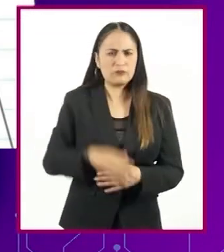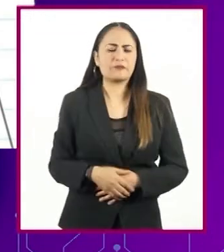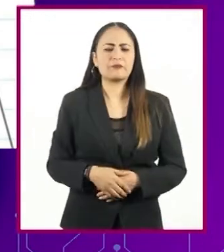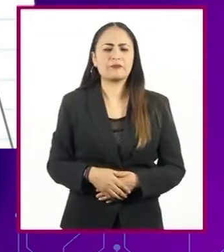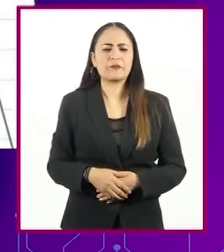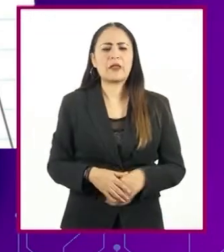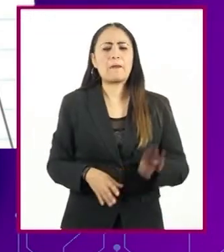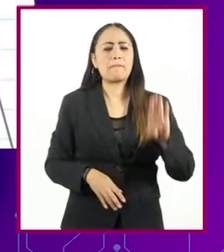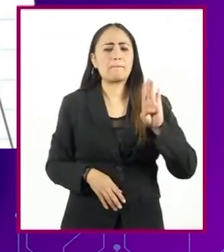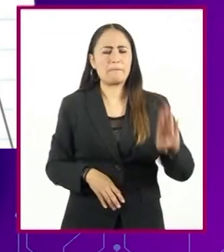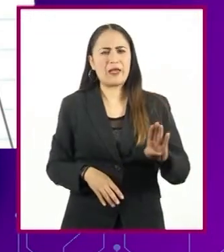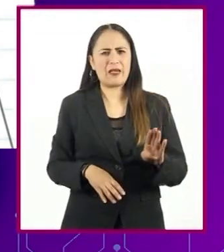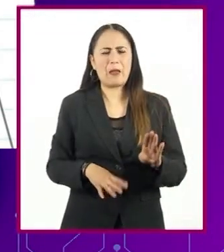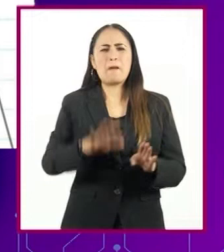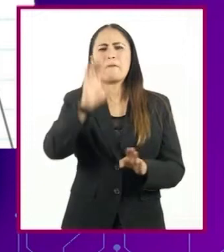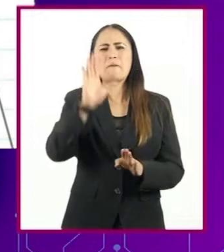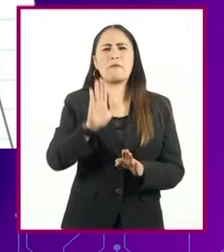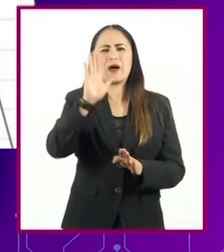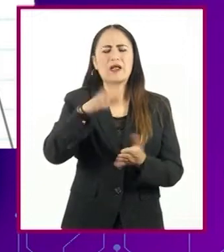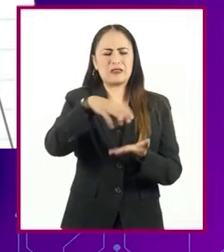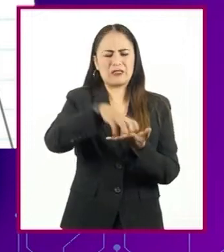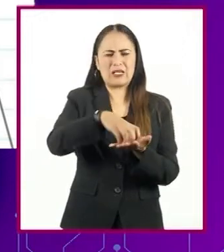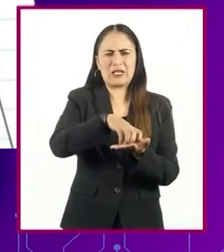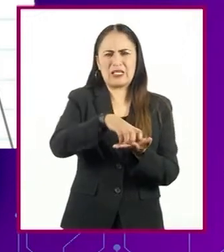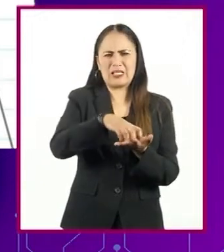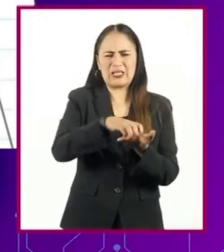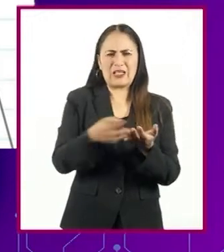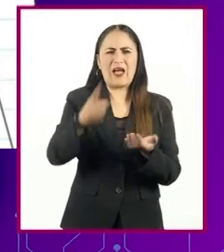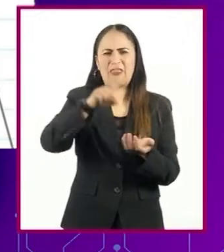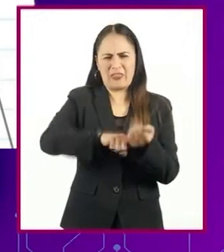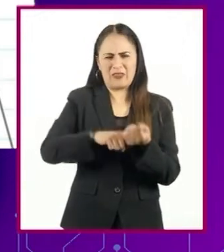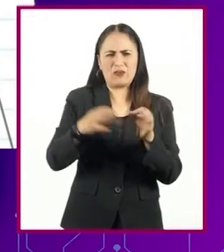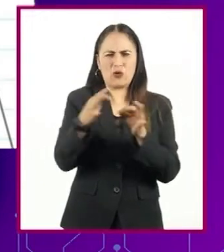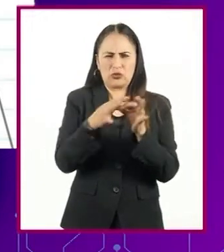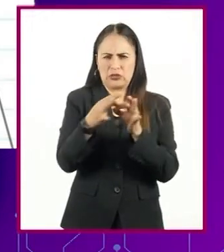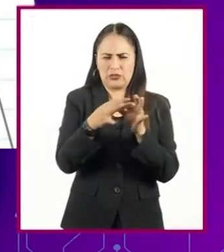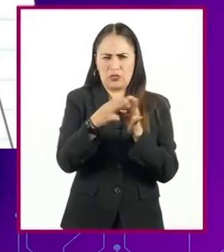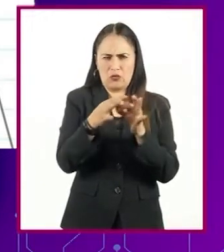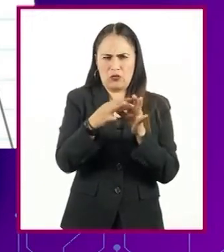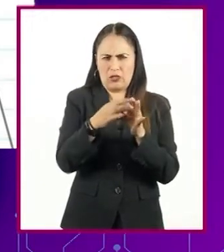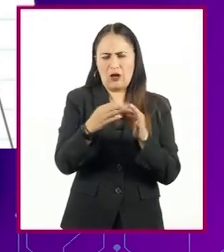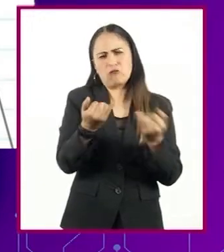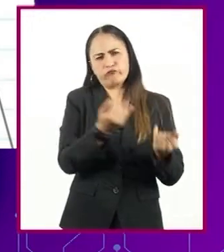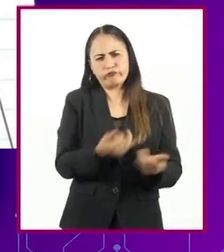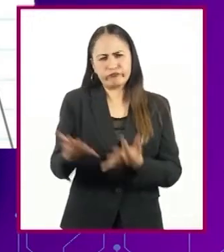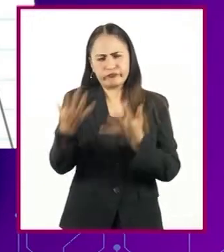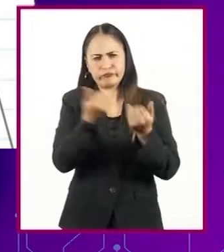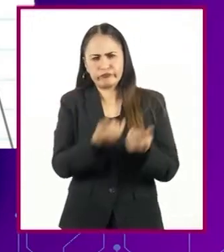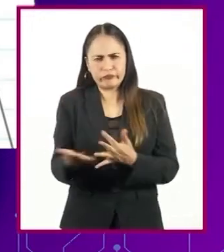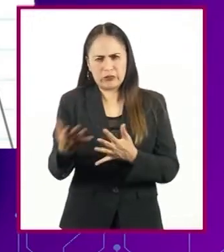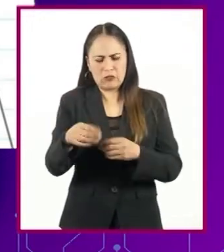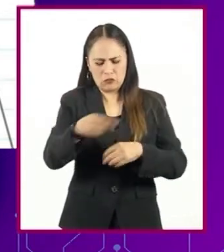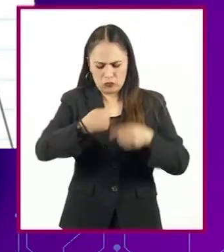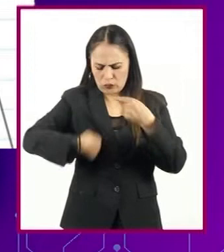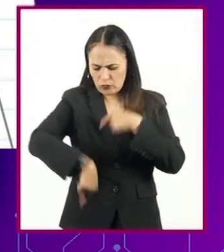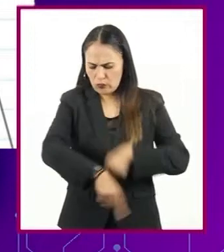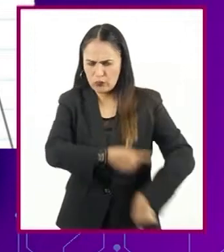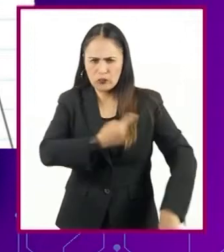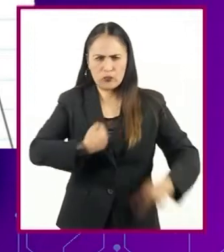Líquido gelatinoso que llena el interior de una célula, permitiendo el transporte de sustancias en la célula.